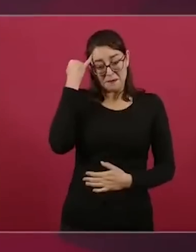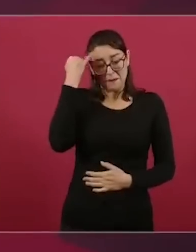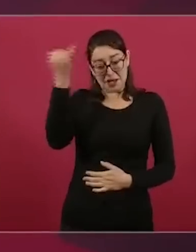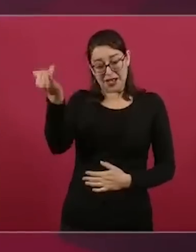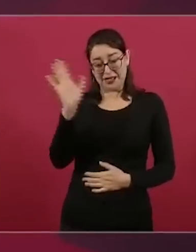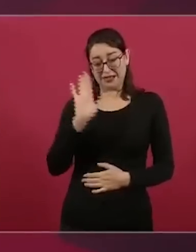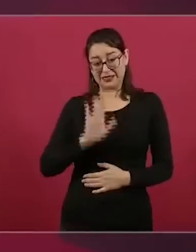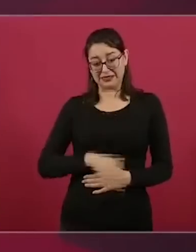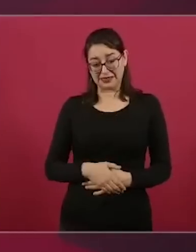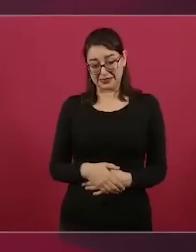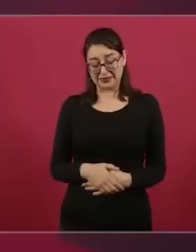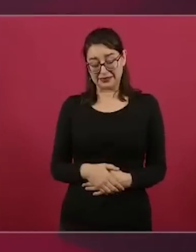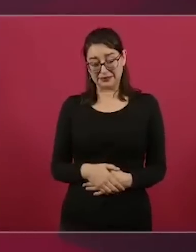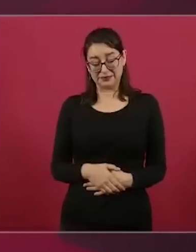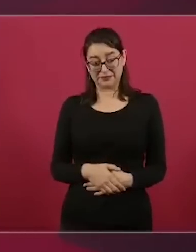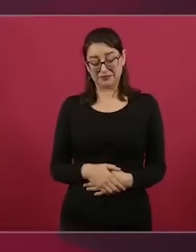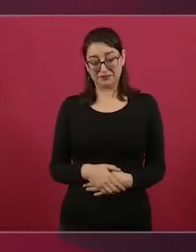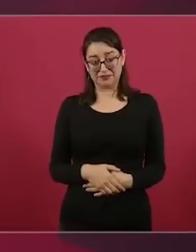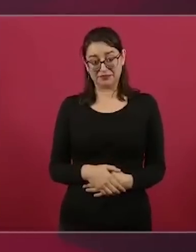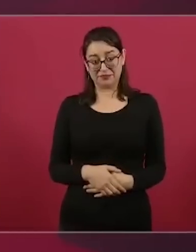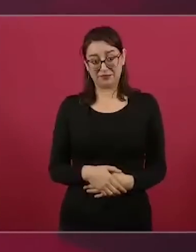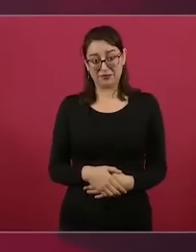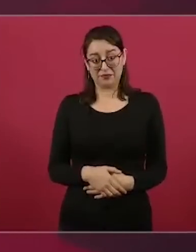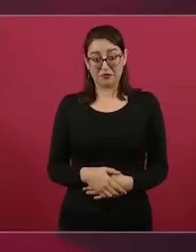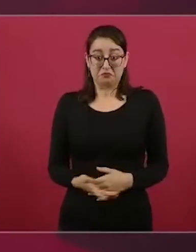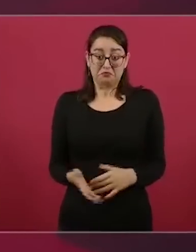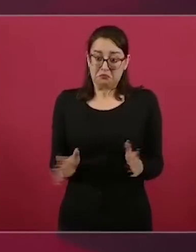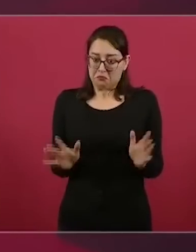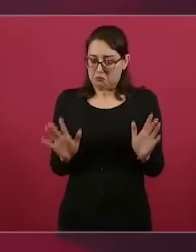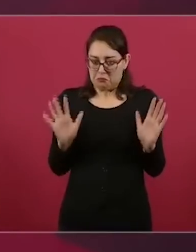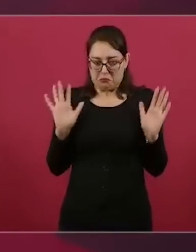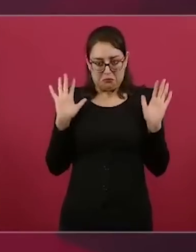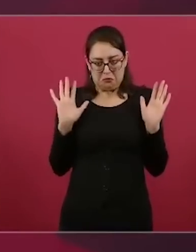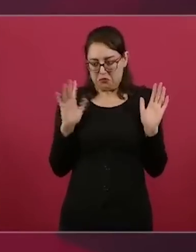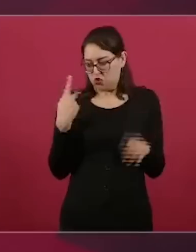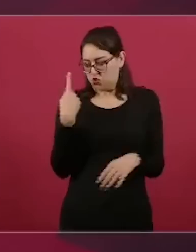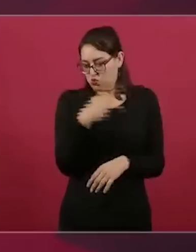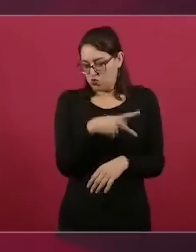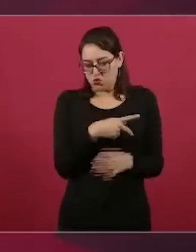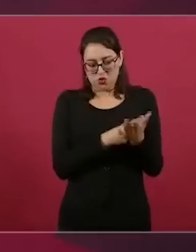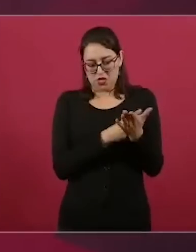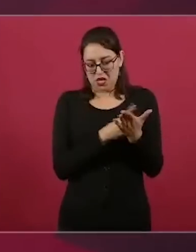Pero también está en todo su derecho.